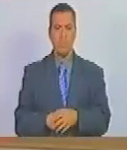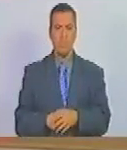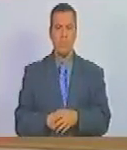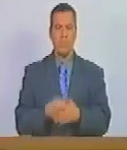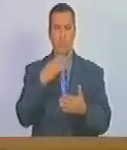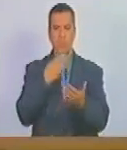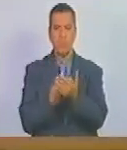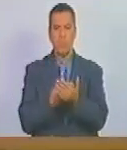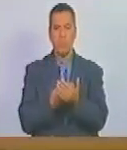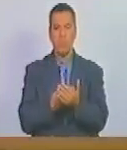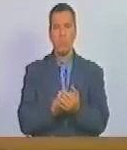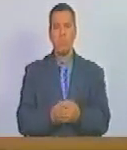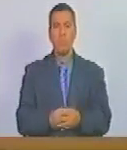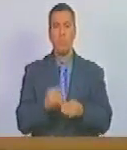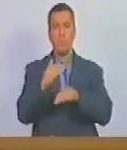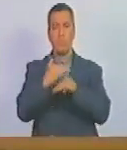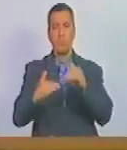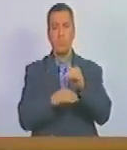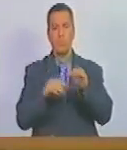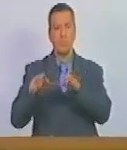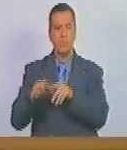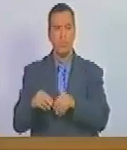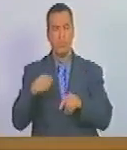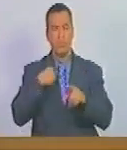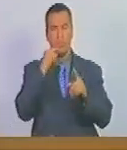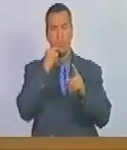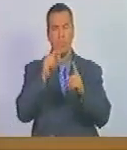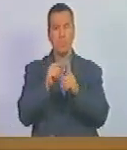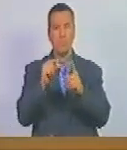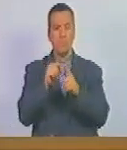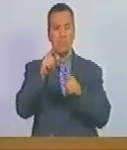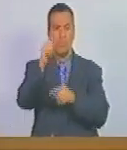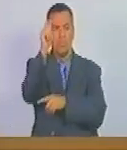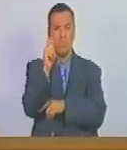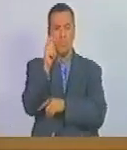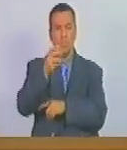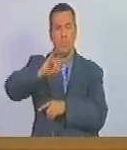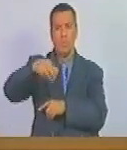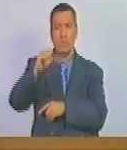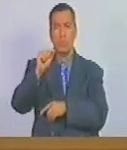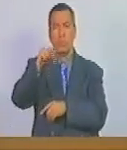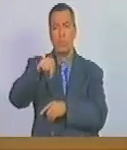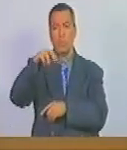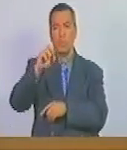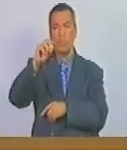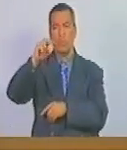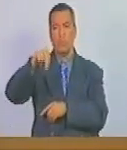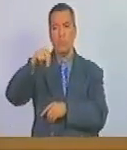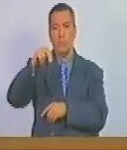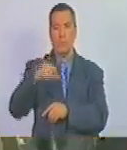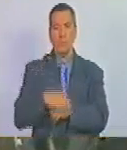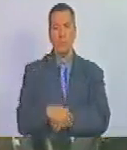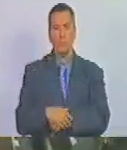gracias subsecretaria voy a dar en el derecho de palabra al diputado Jormann Aguiar